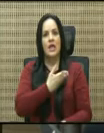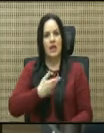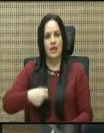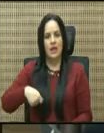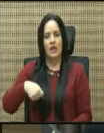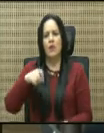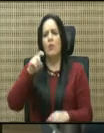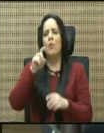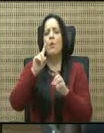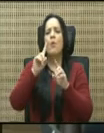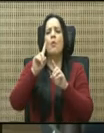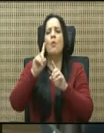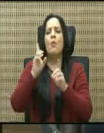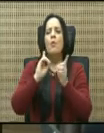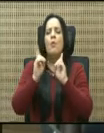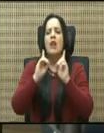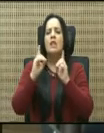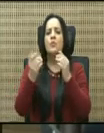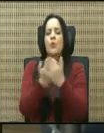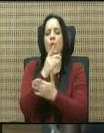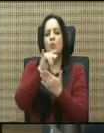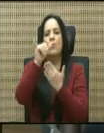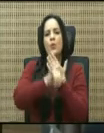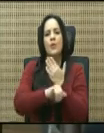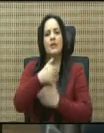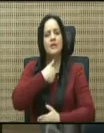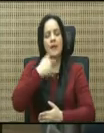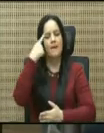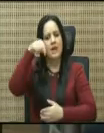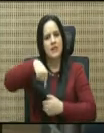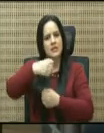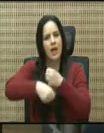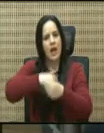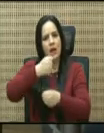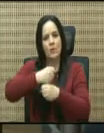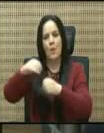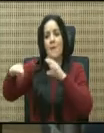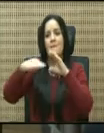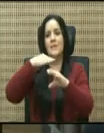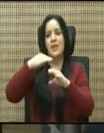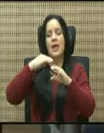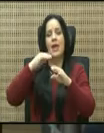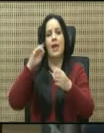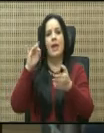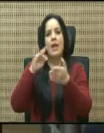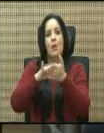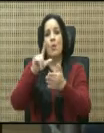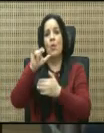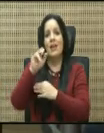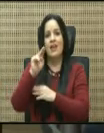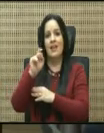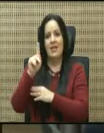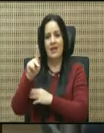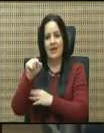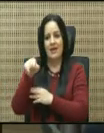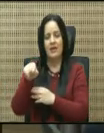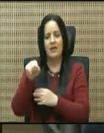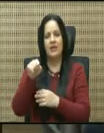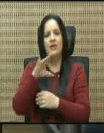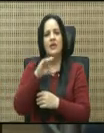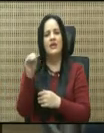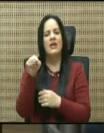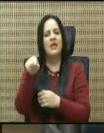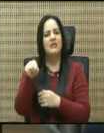nuevos proyectos que tiene para este año, nos manda ese link que son de los